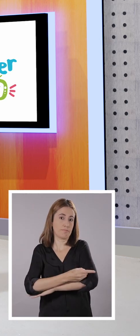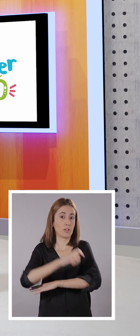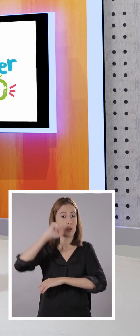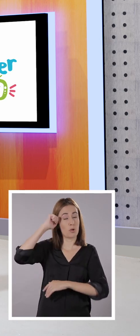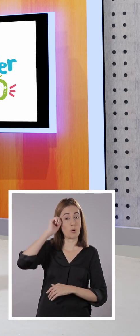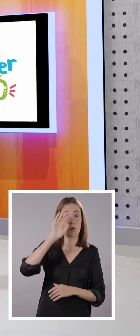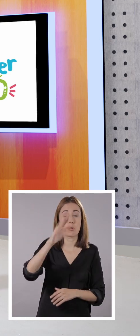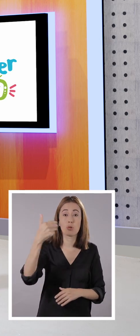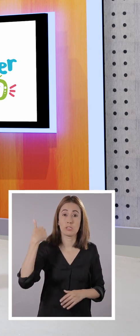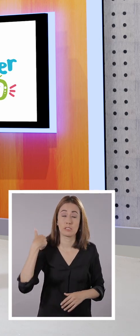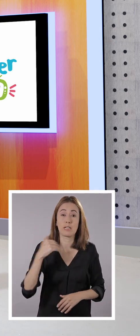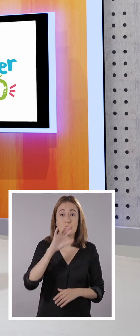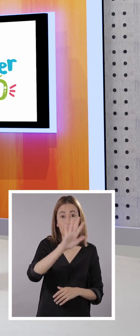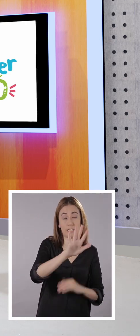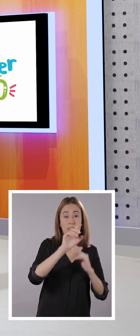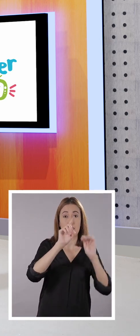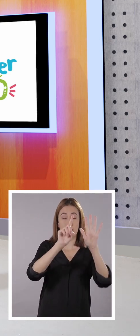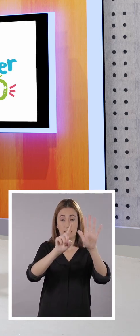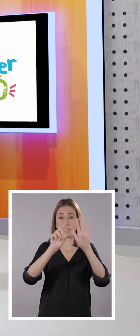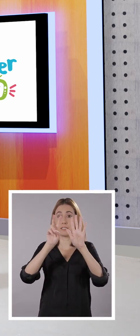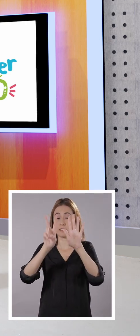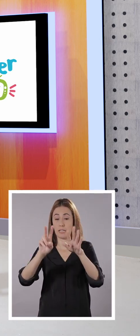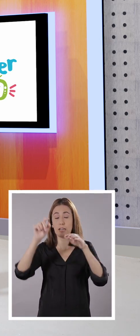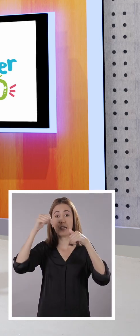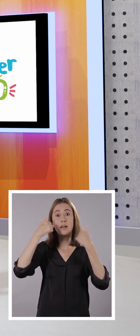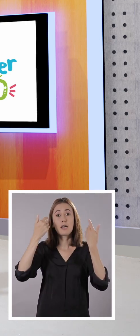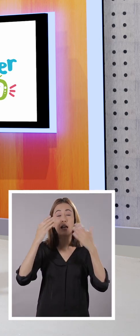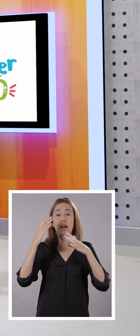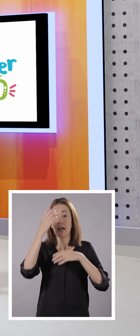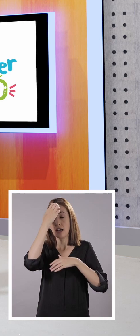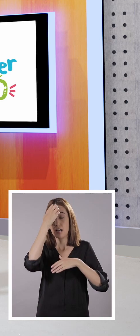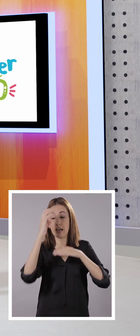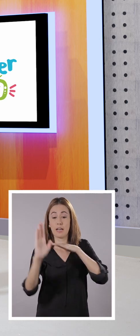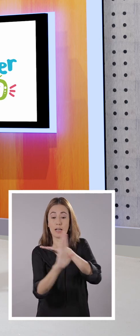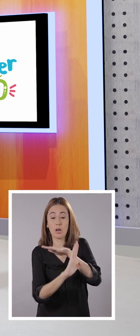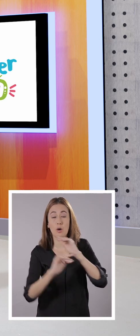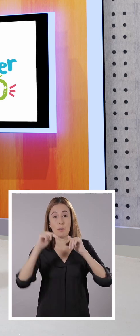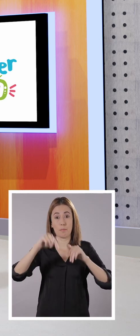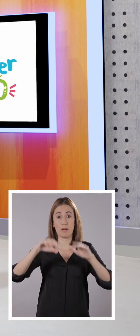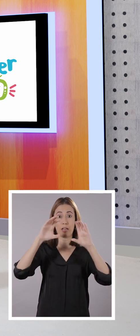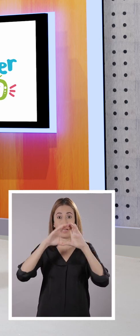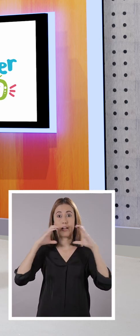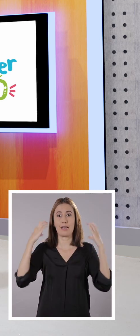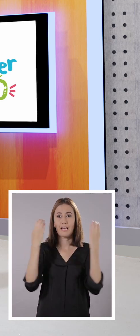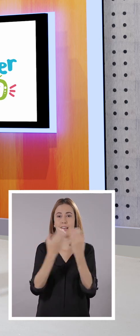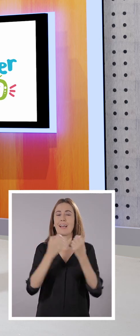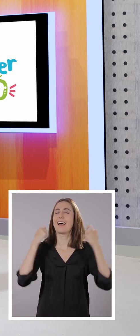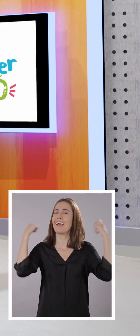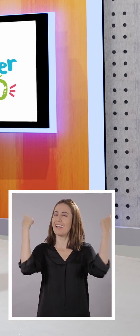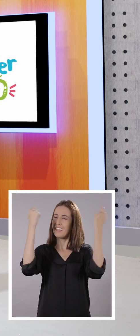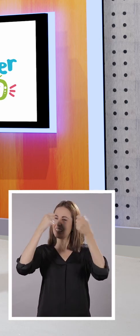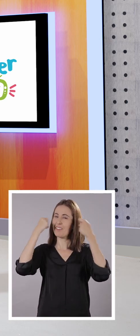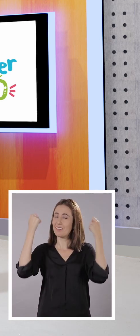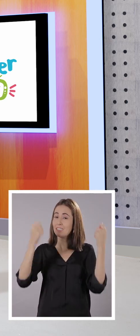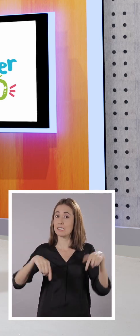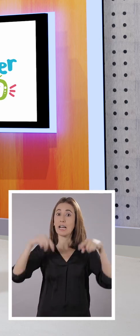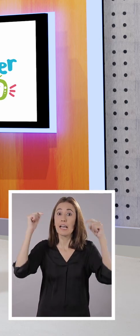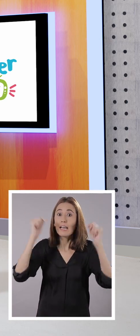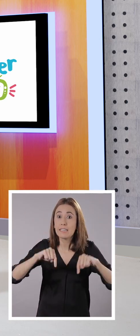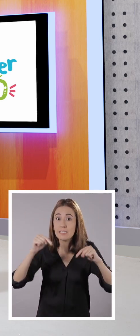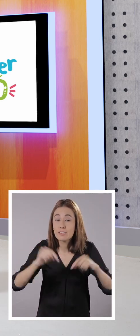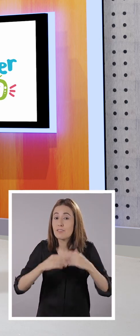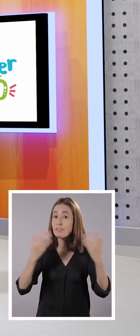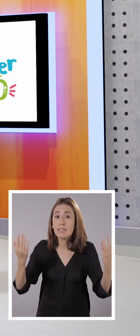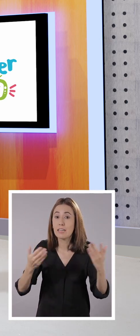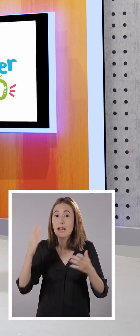Recuerden que si ustedes están en quinto, sexto y séptimo de educación básica, esta es su franja. La más chévere, la